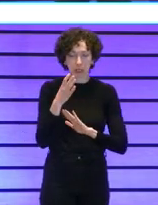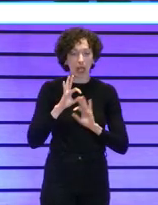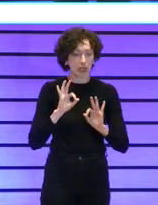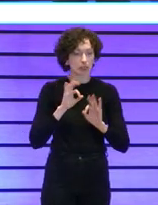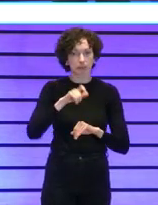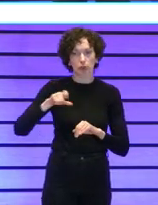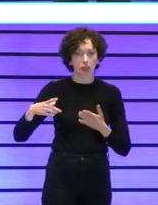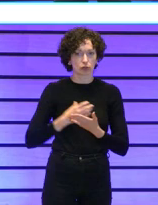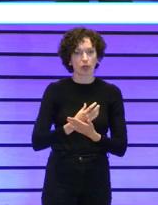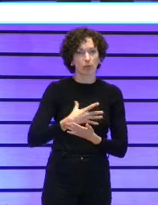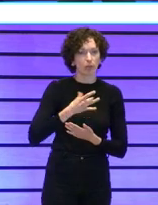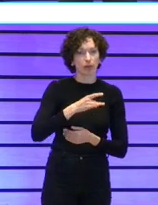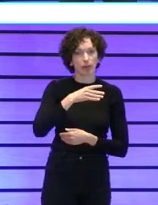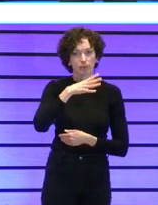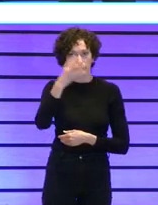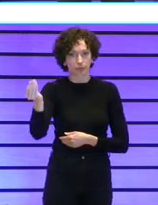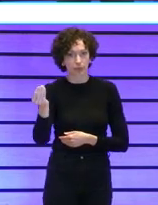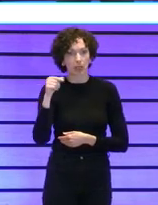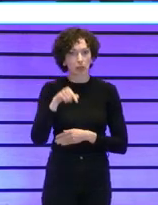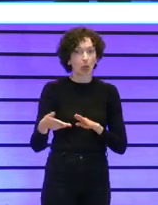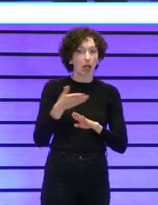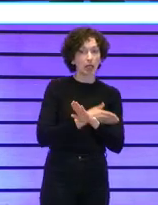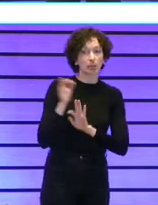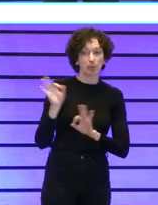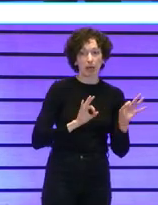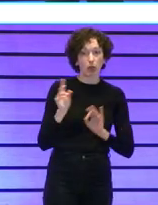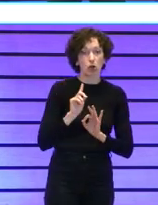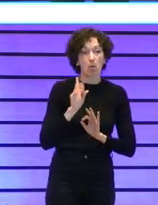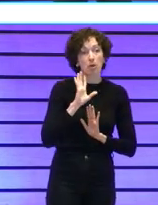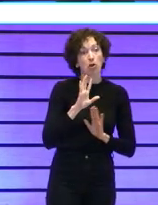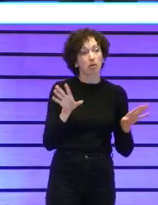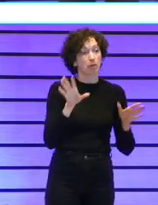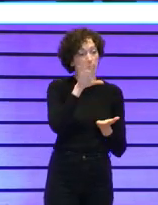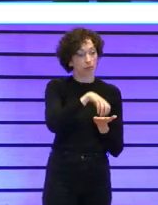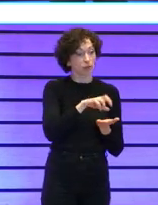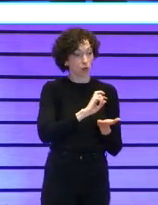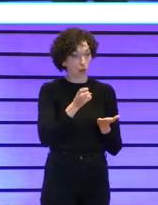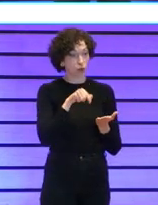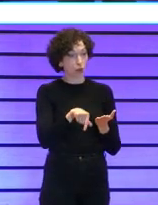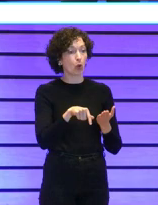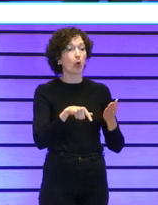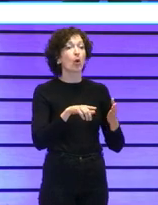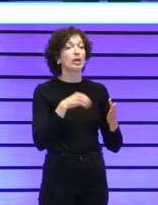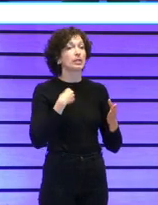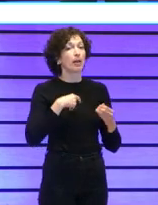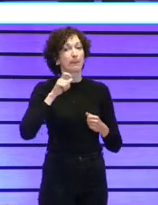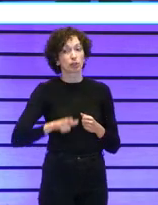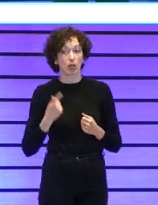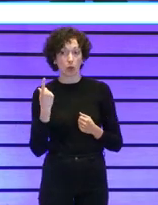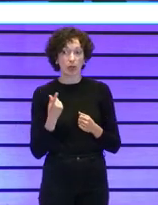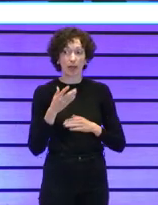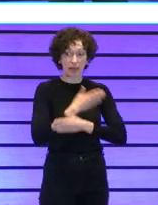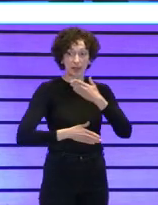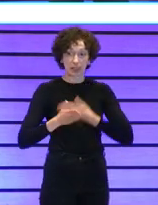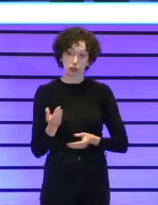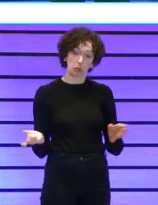ha habido y esto no estaba previsto pero un centro por su propia dinámica de equipo ya ha incorporado a una persona con discapacidad